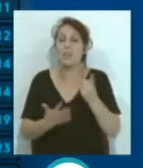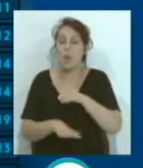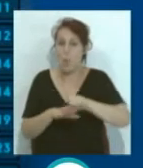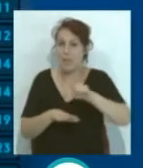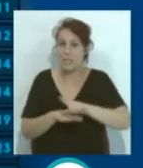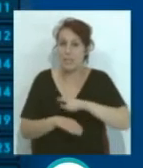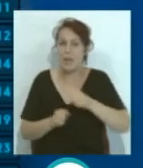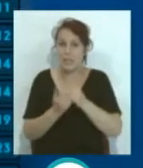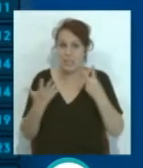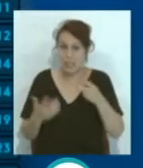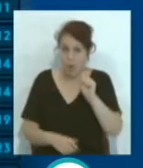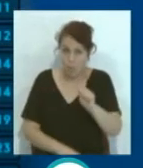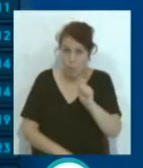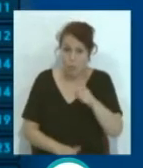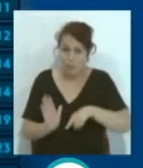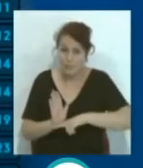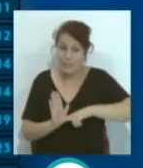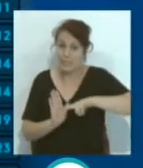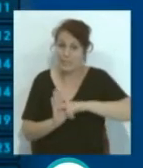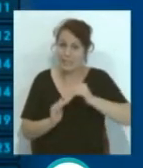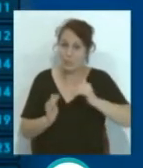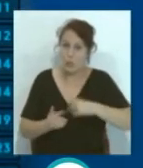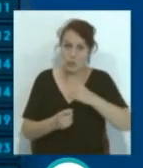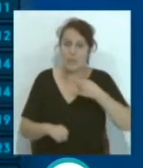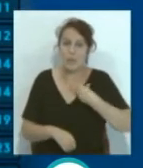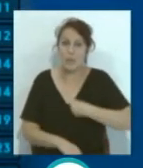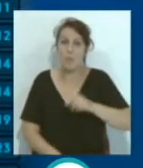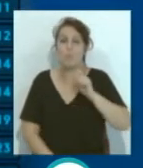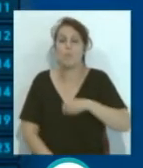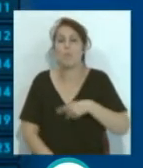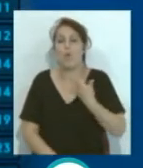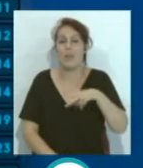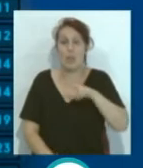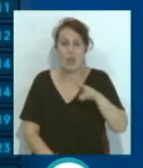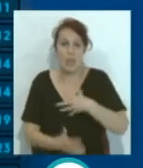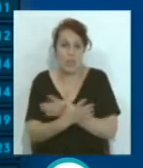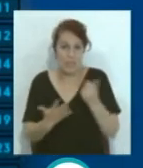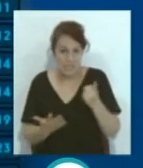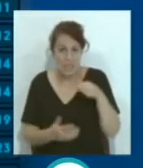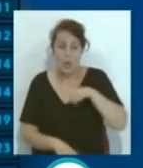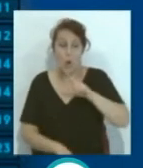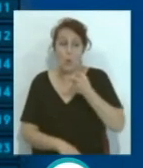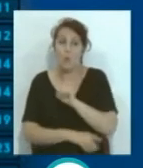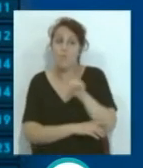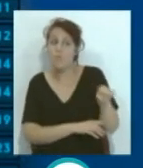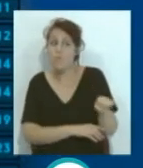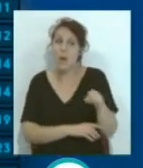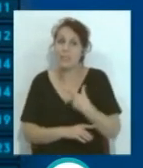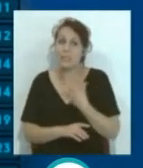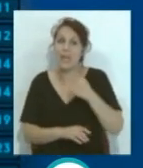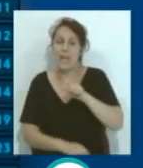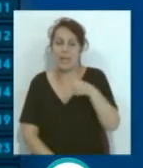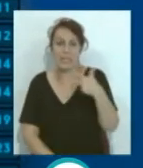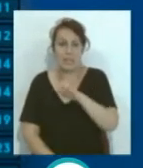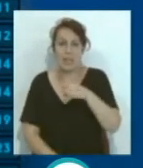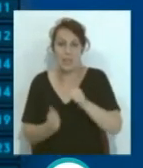Huesca con 27... ...sale de puesto de descenso... ...los mismos puntos que tiene el Valladolid decimo séptimo... ...uno por encima el descenso que ocupa... ...Elche